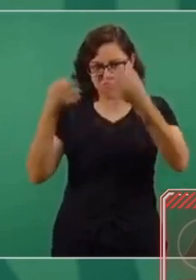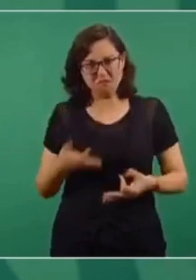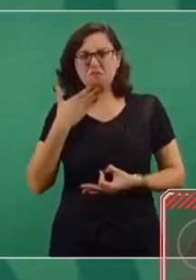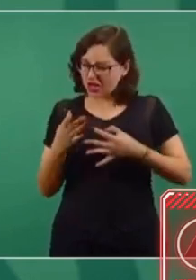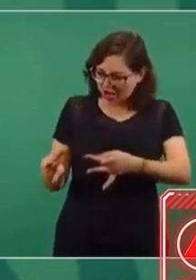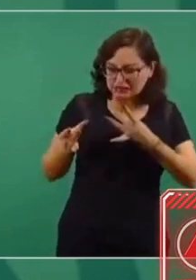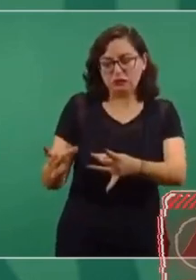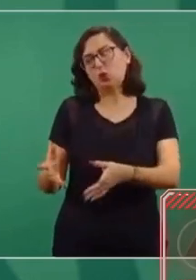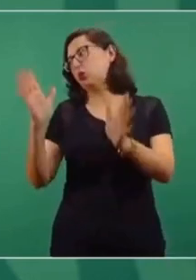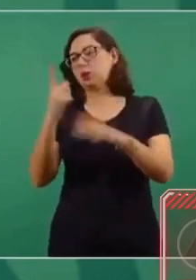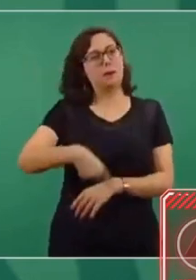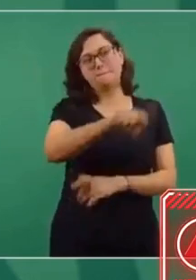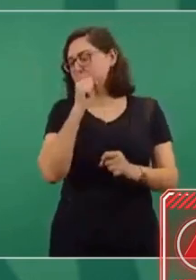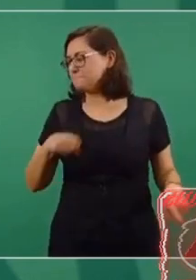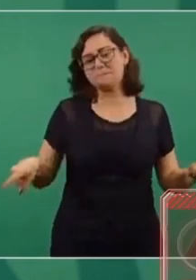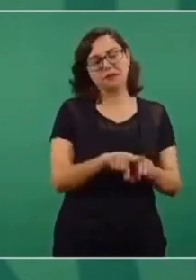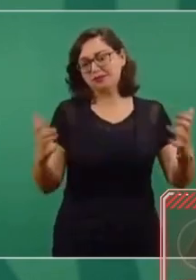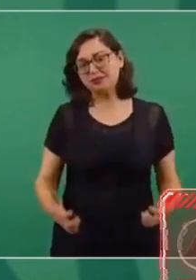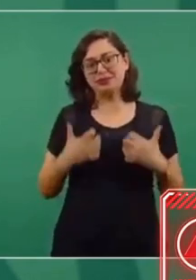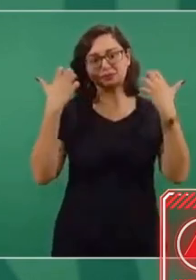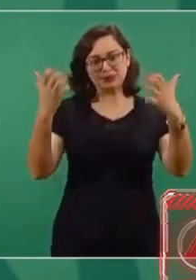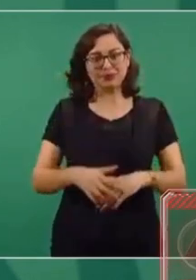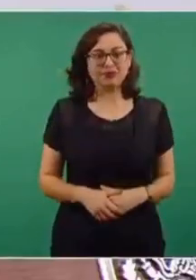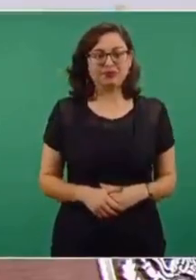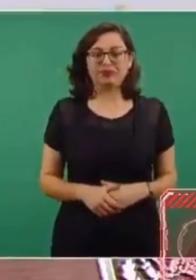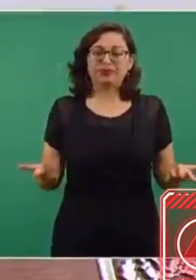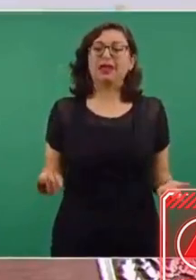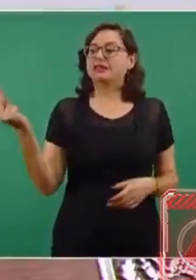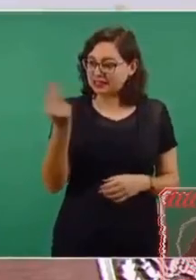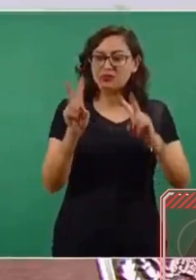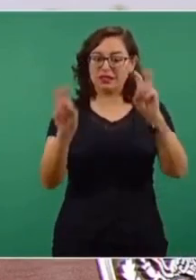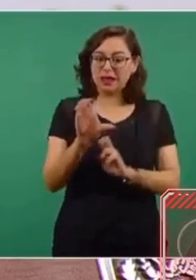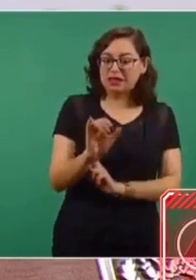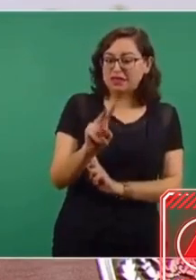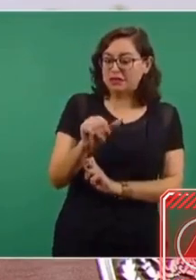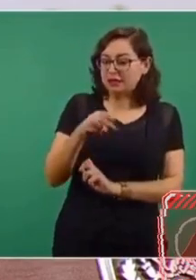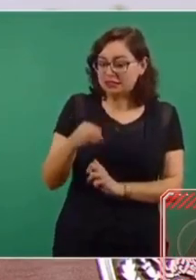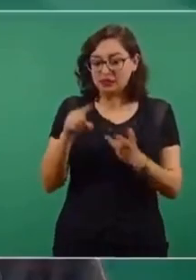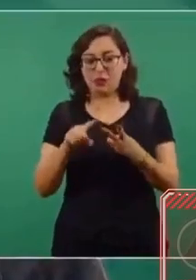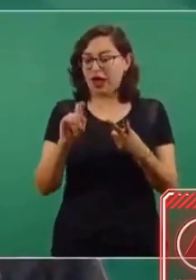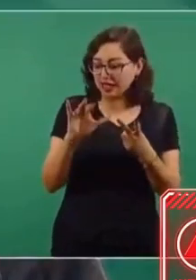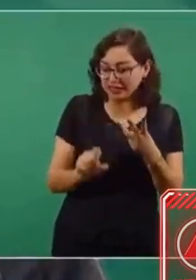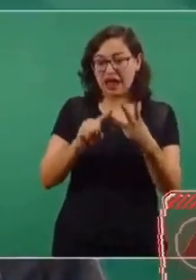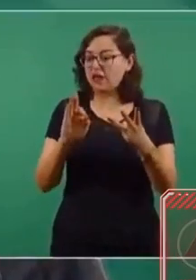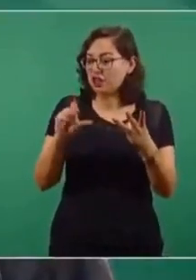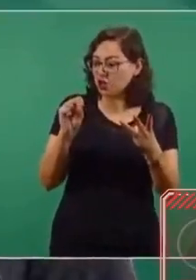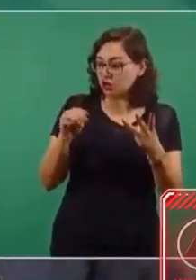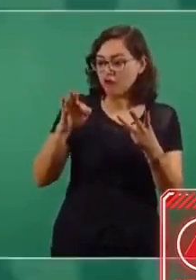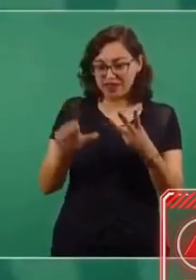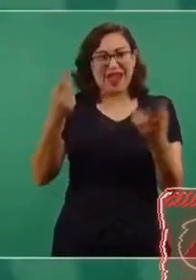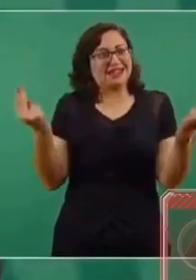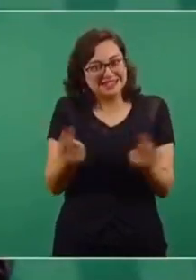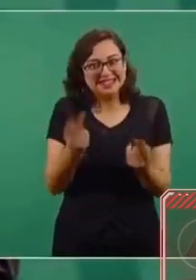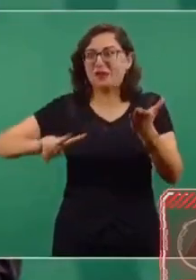necesitamos volver al civismo, volver a la ética, volver a la filosofía, volver a la historia. Es